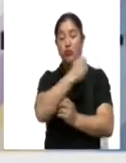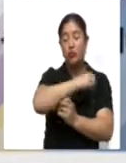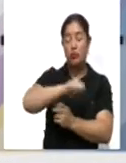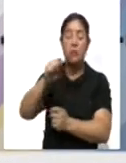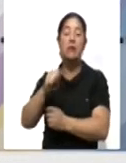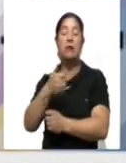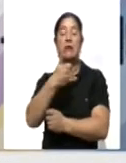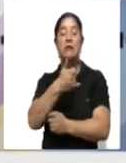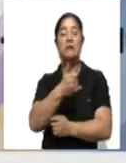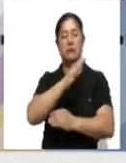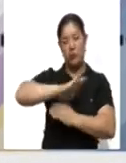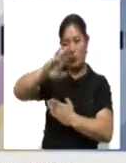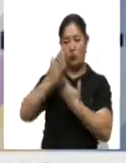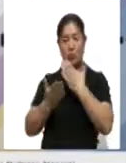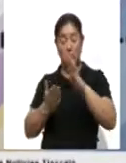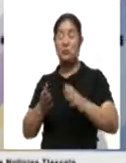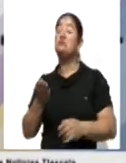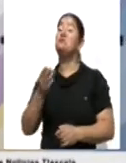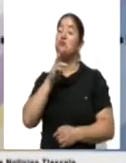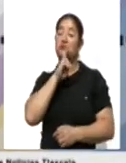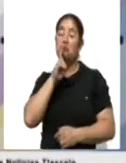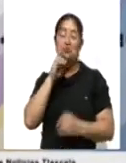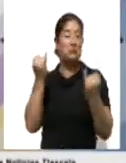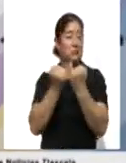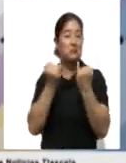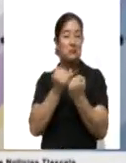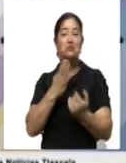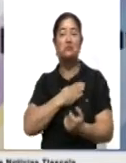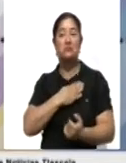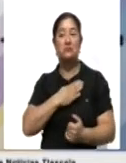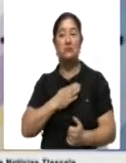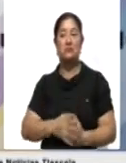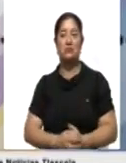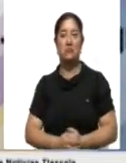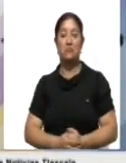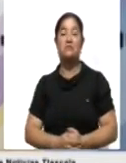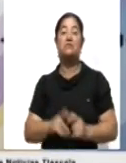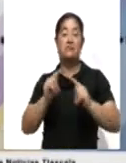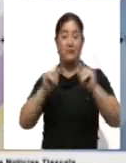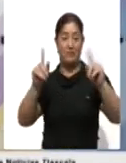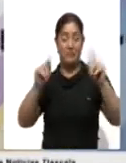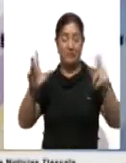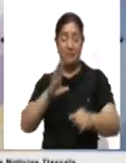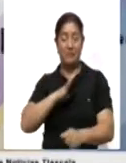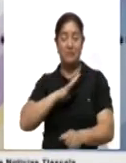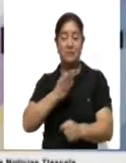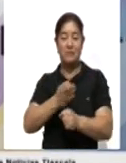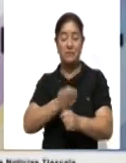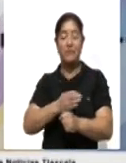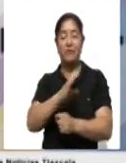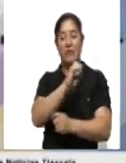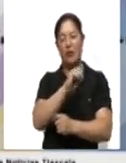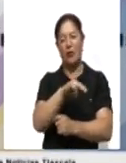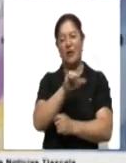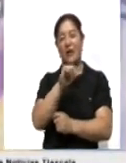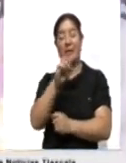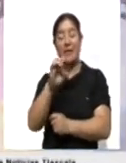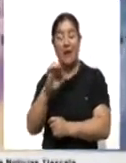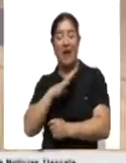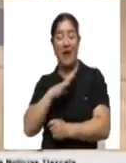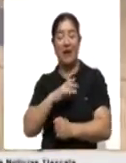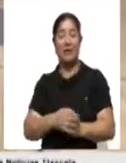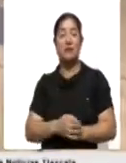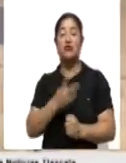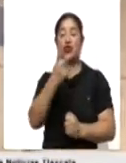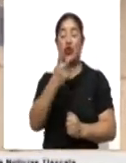Hace un momento en judo, pues buenas noticias también. Cayeron las primeras medallas para Tlaxcala en esta primera edición de los Juegos Nacionales CONADE. Dos